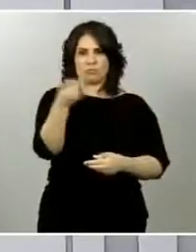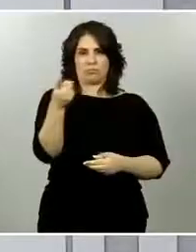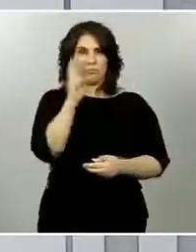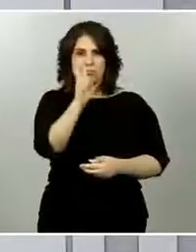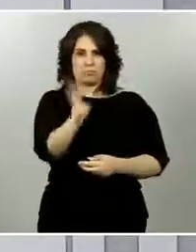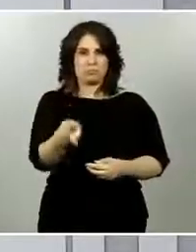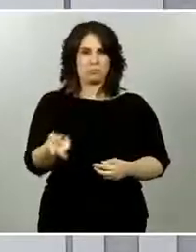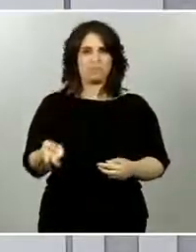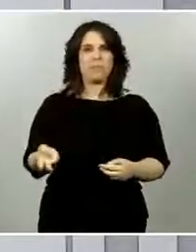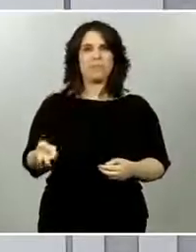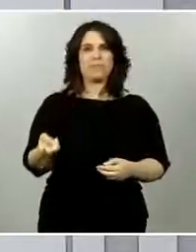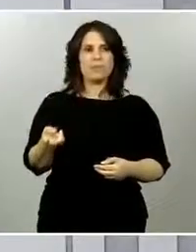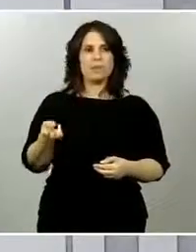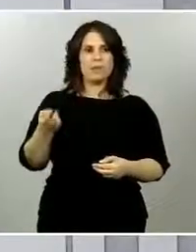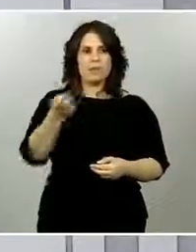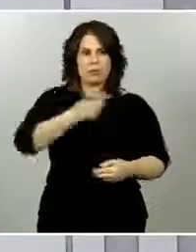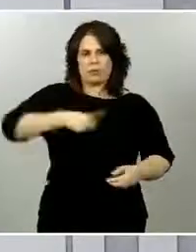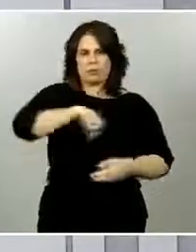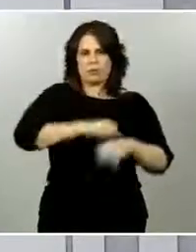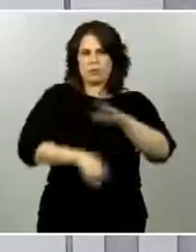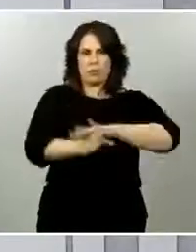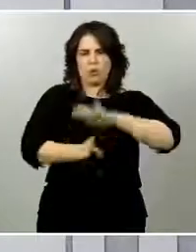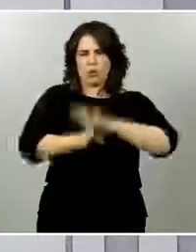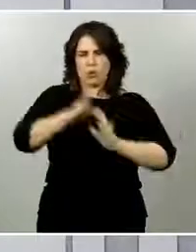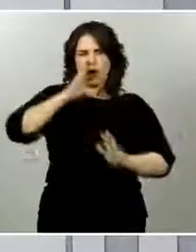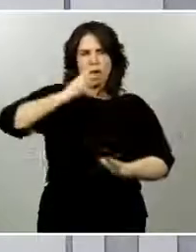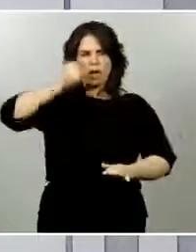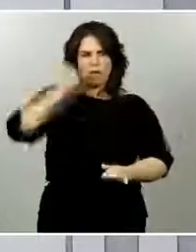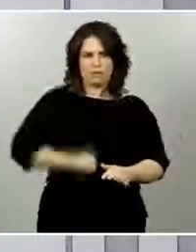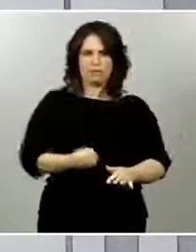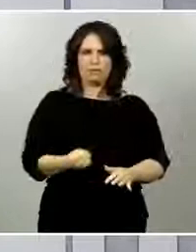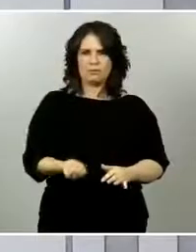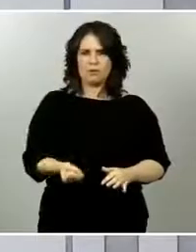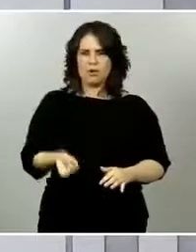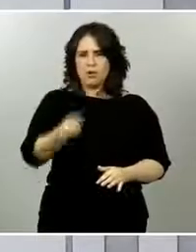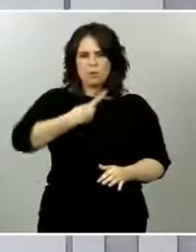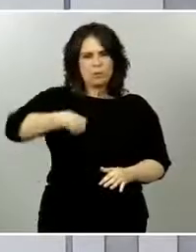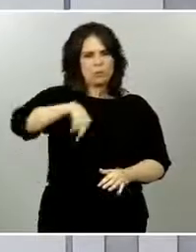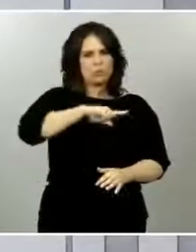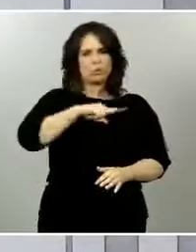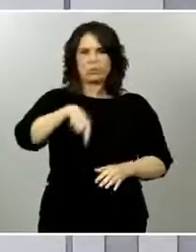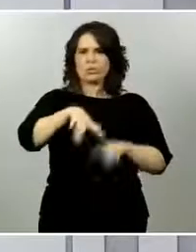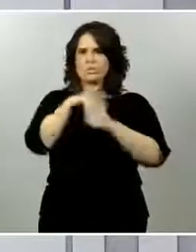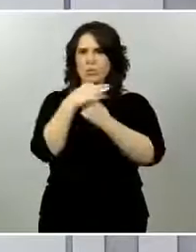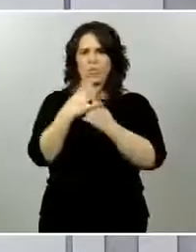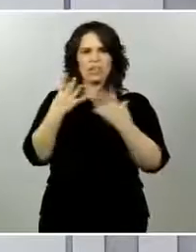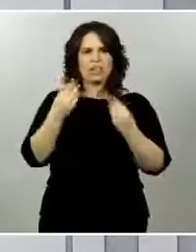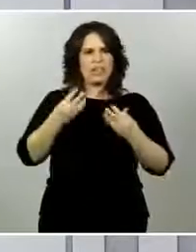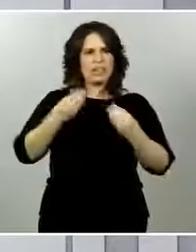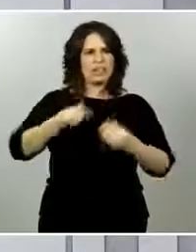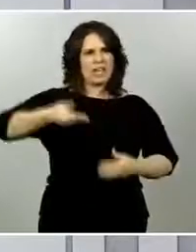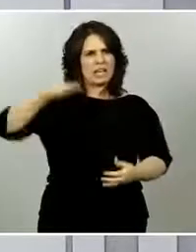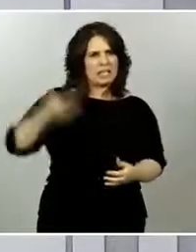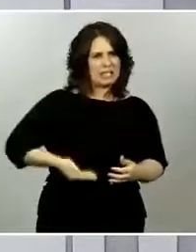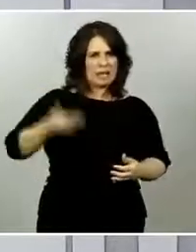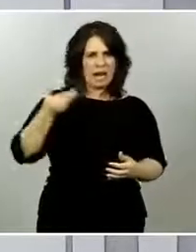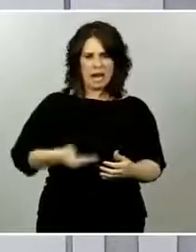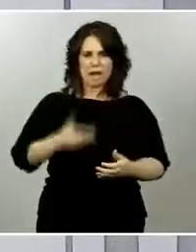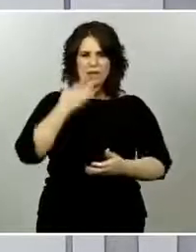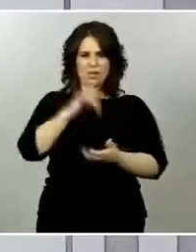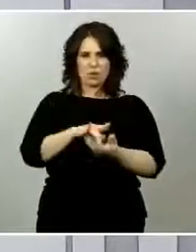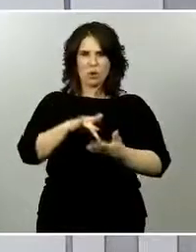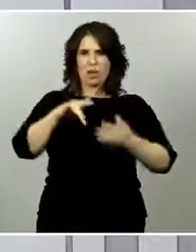Casado. Hubo el debate en el Congreso de los Diputados que todos ustedes pudieron visibilizar y seguiremos